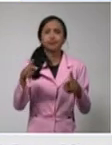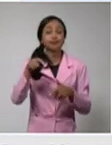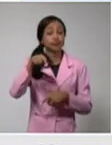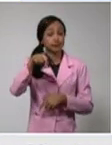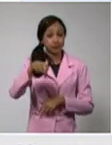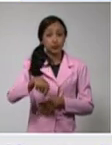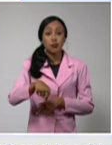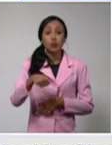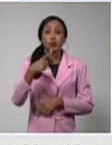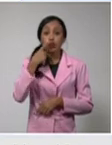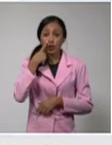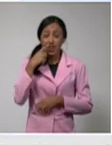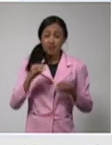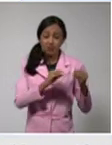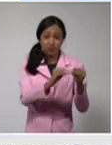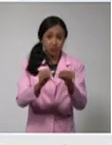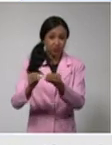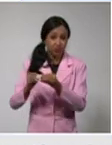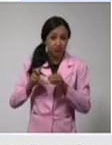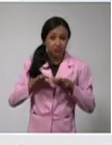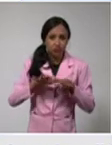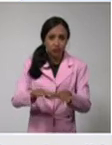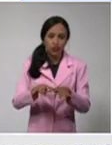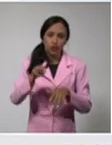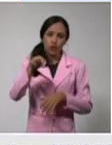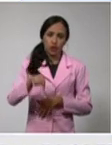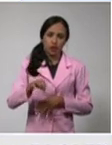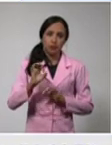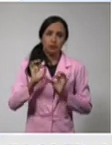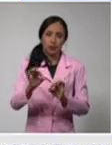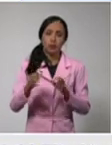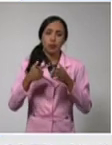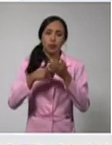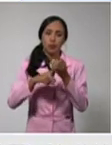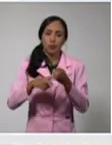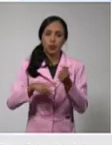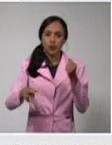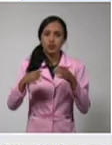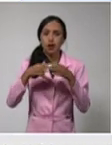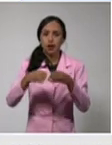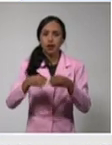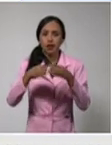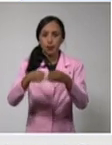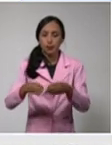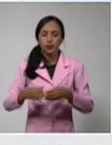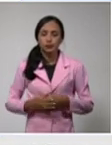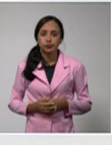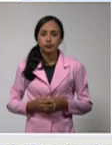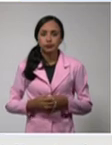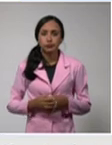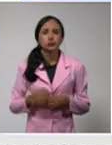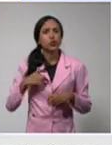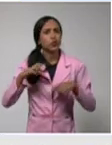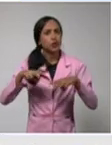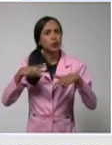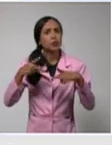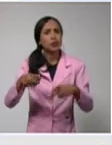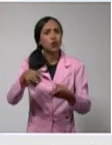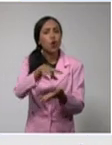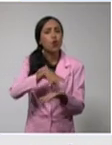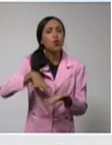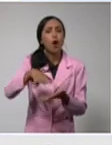transmisión que existe en este territorio. Reitero, donde se trabaja, se trabaja duro. Una conducción